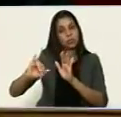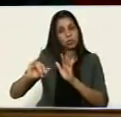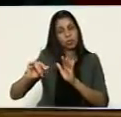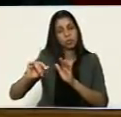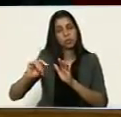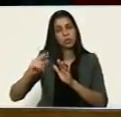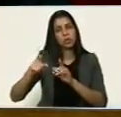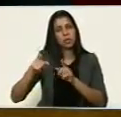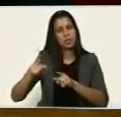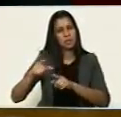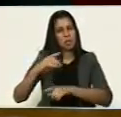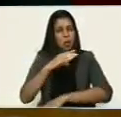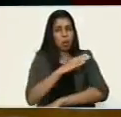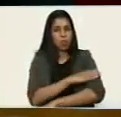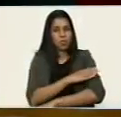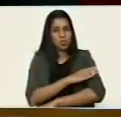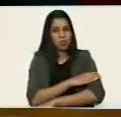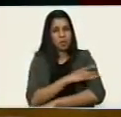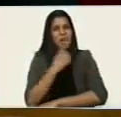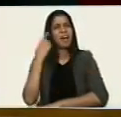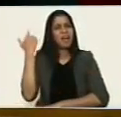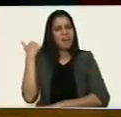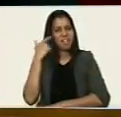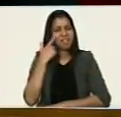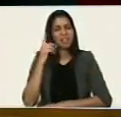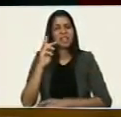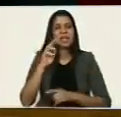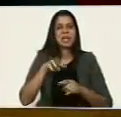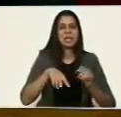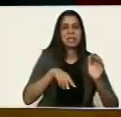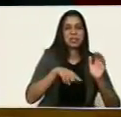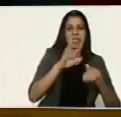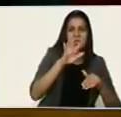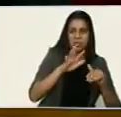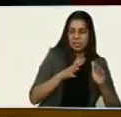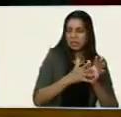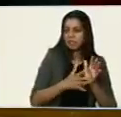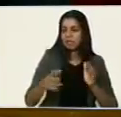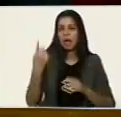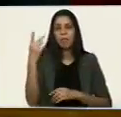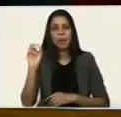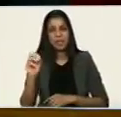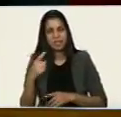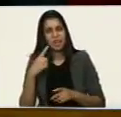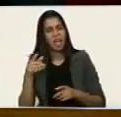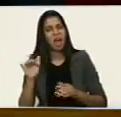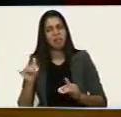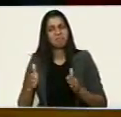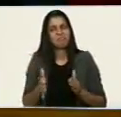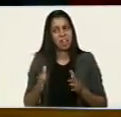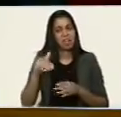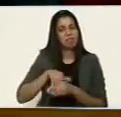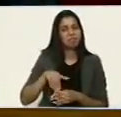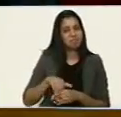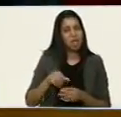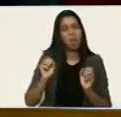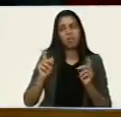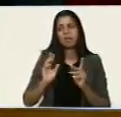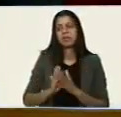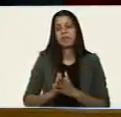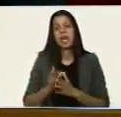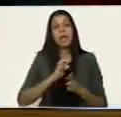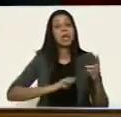en desacato del 15 al 20. Y le hacemos un reconocimiento, estamos seguros que la revolución